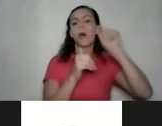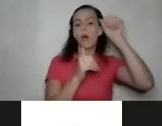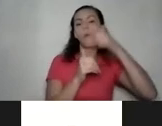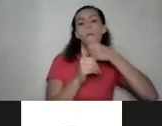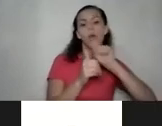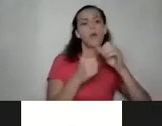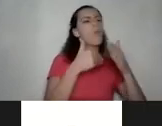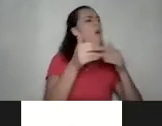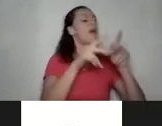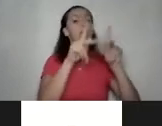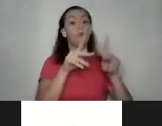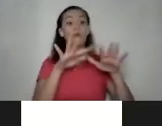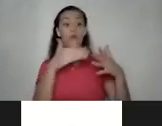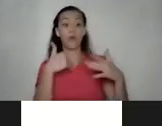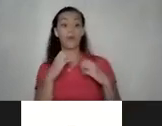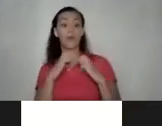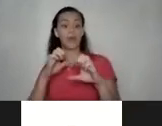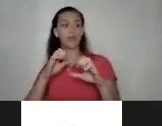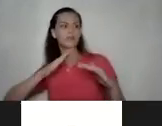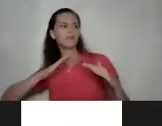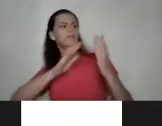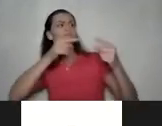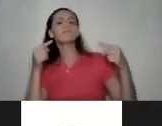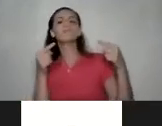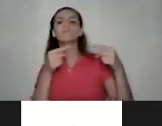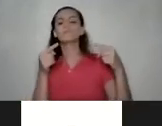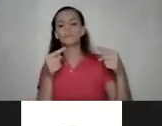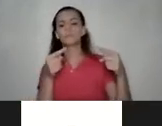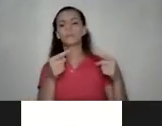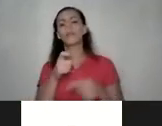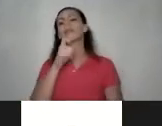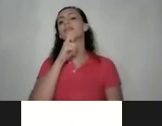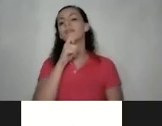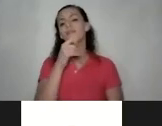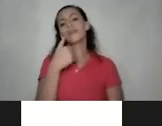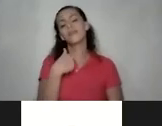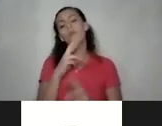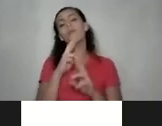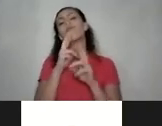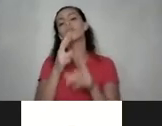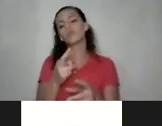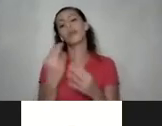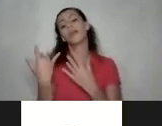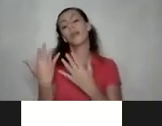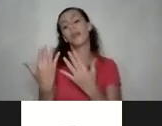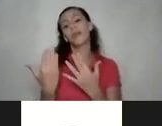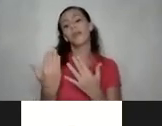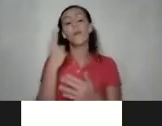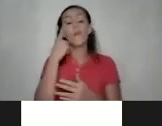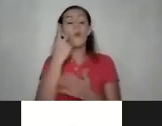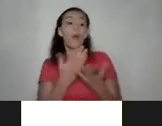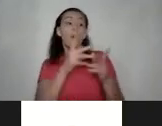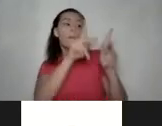persona cuando nuestra estrategia es la confrontación es muy difícil que obtengamos los resultados que esperamos por lo menos de que la persona se